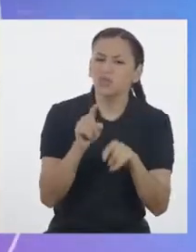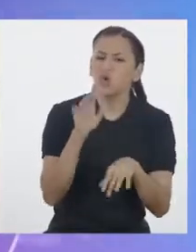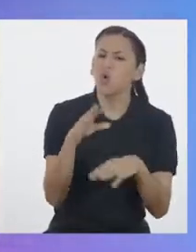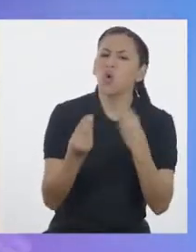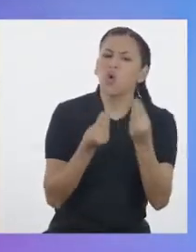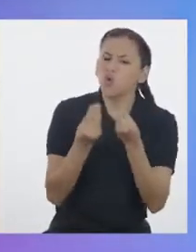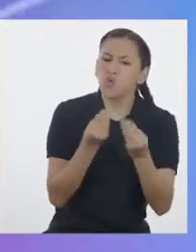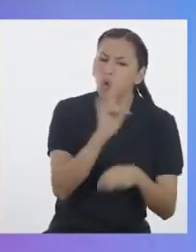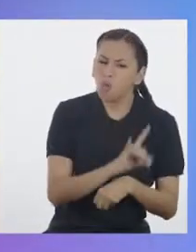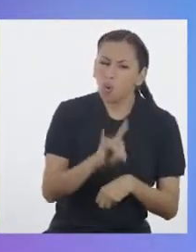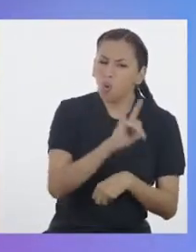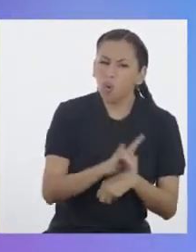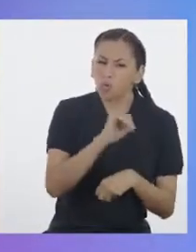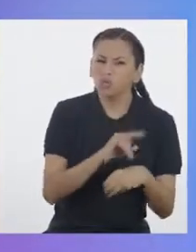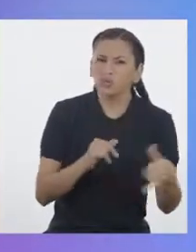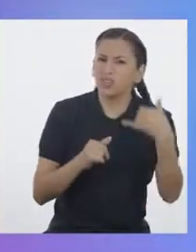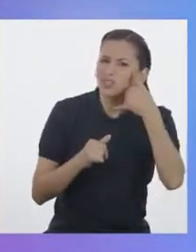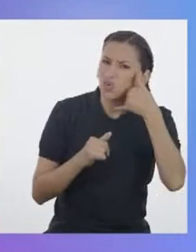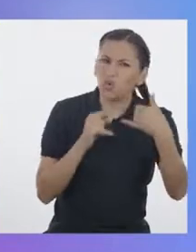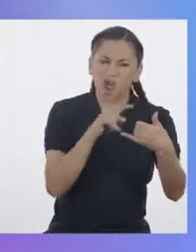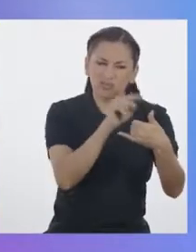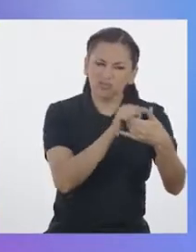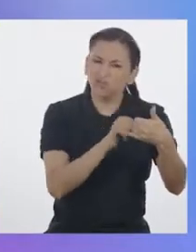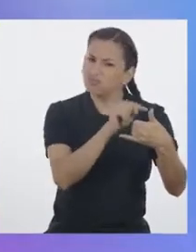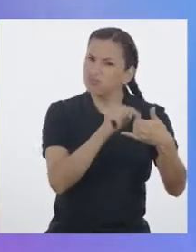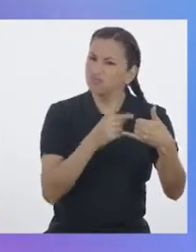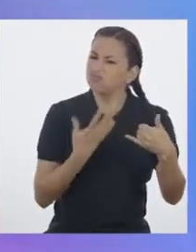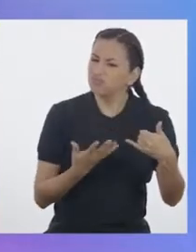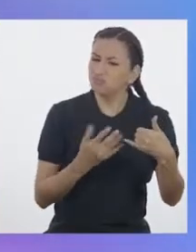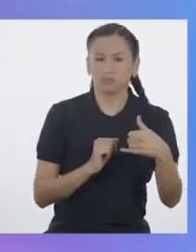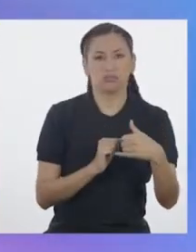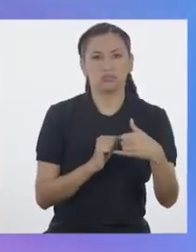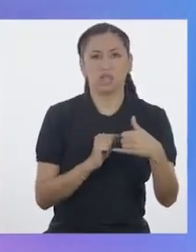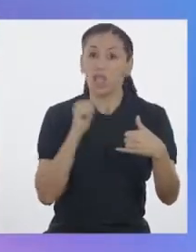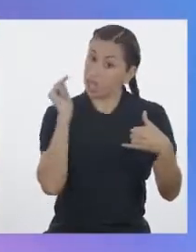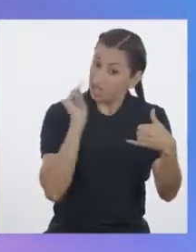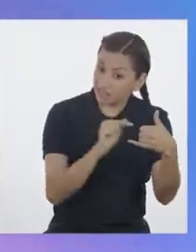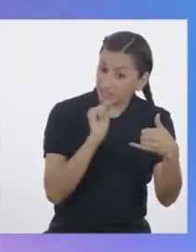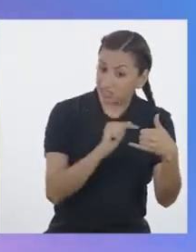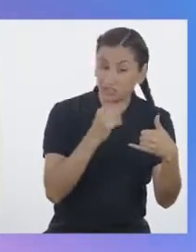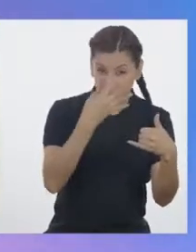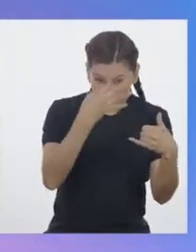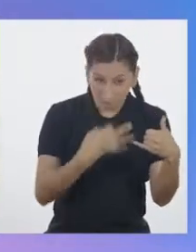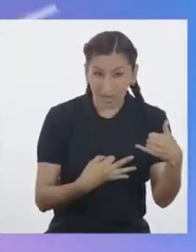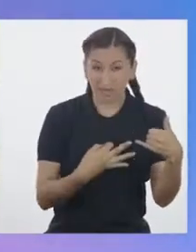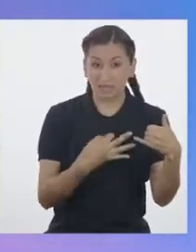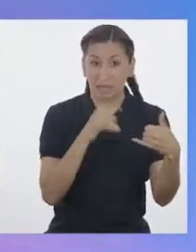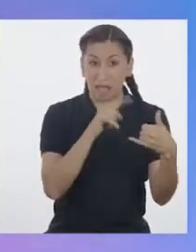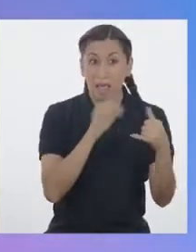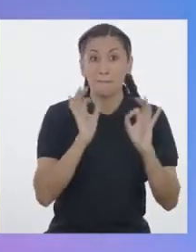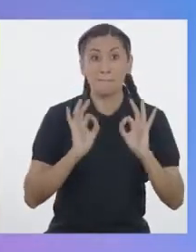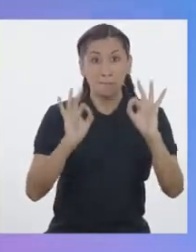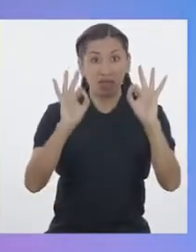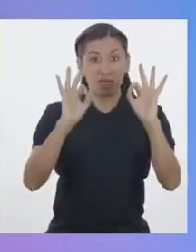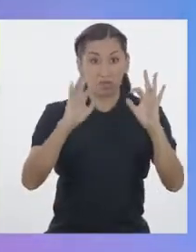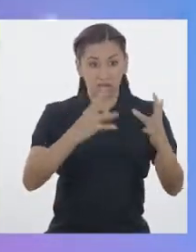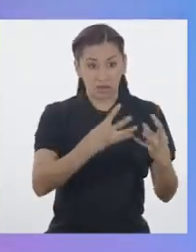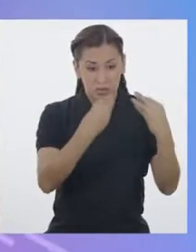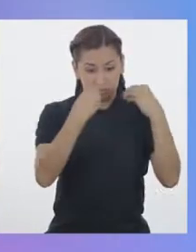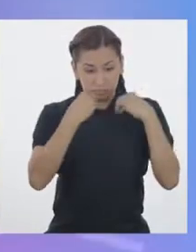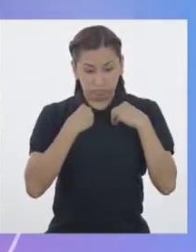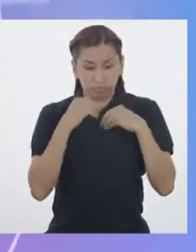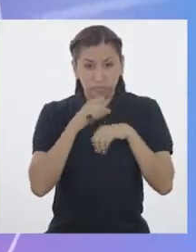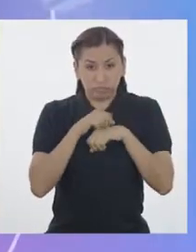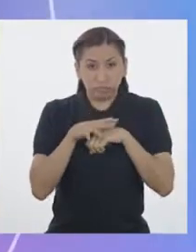funcionan los celulares inteligentes y si es que realmente afectan a la